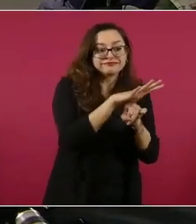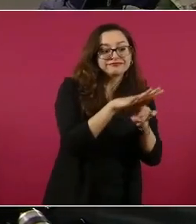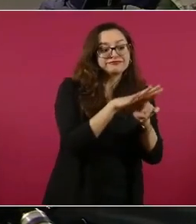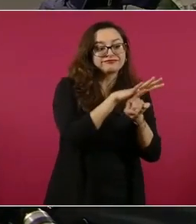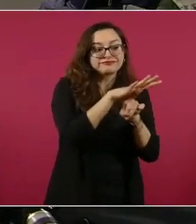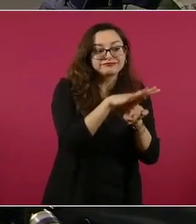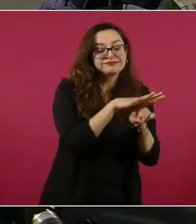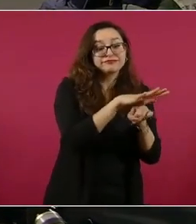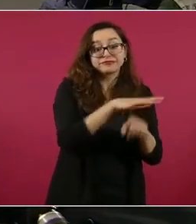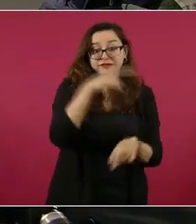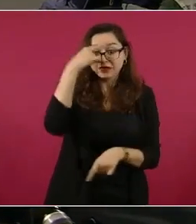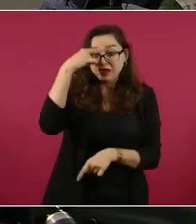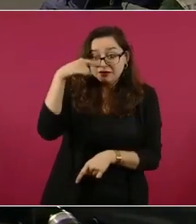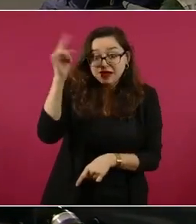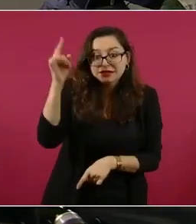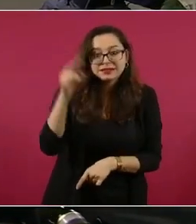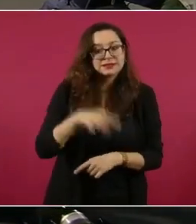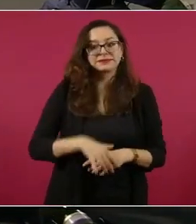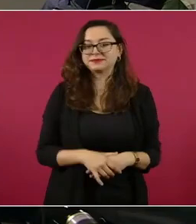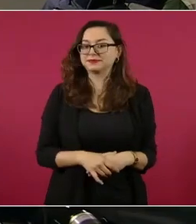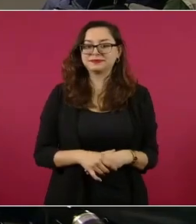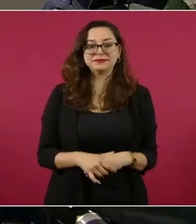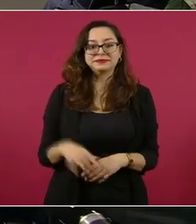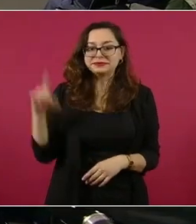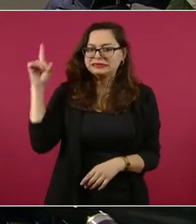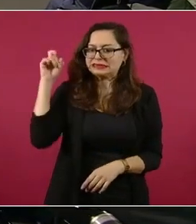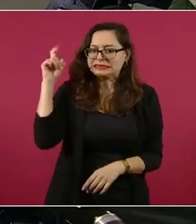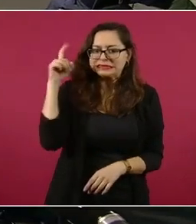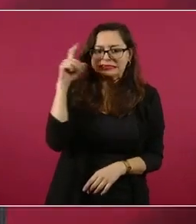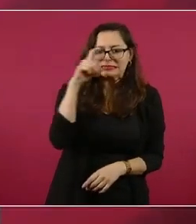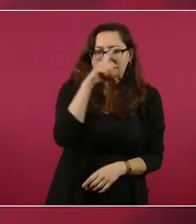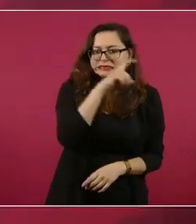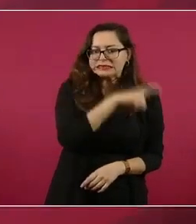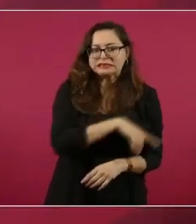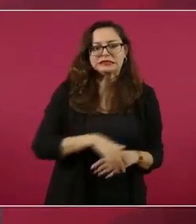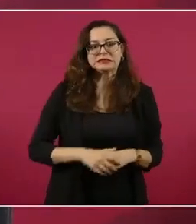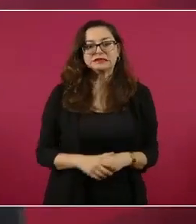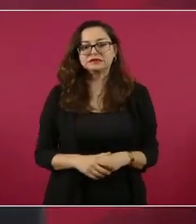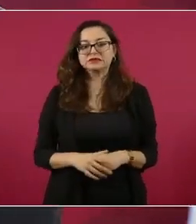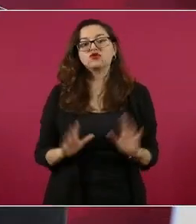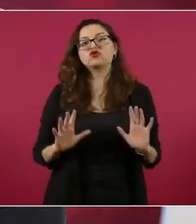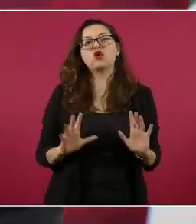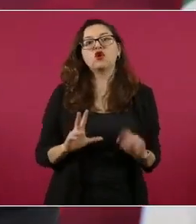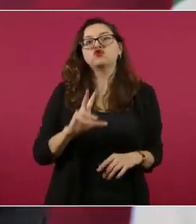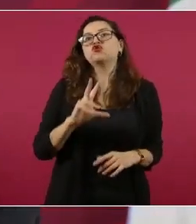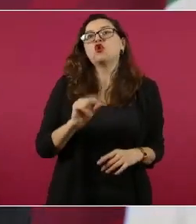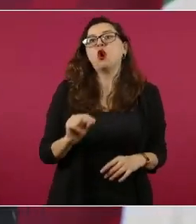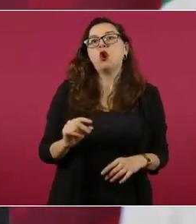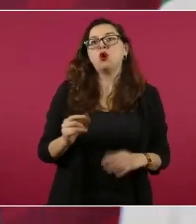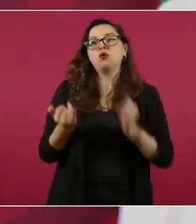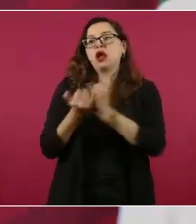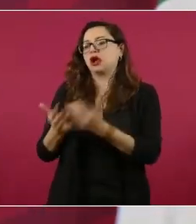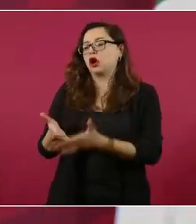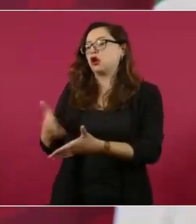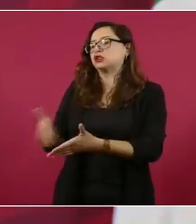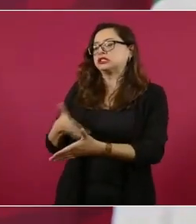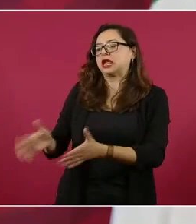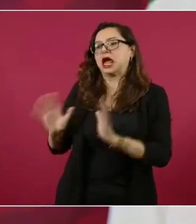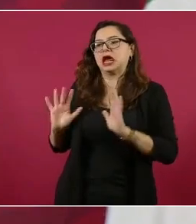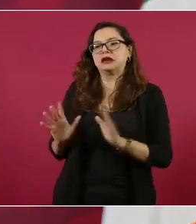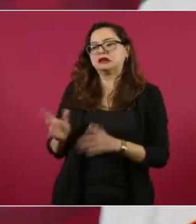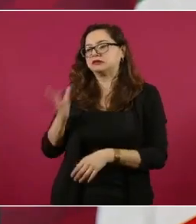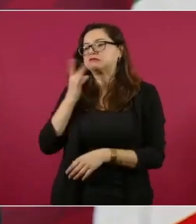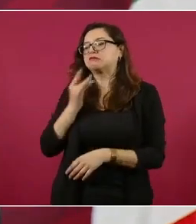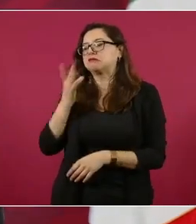chilaquilo, de tamal, o chanchamito, o ahora que